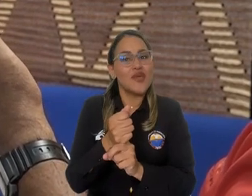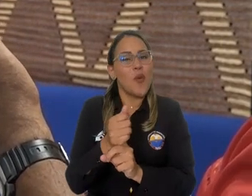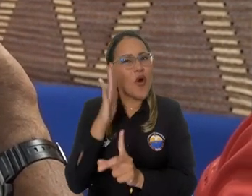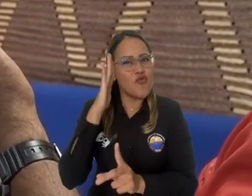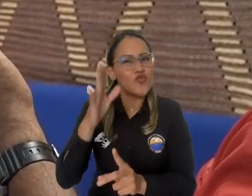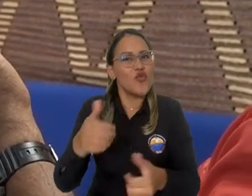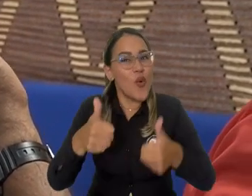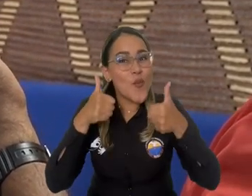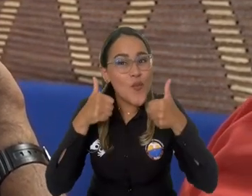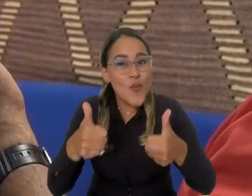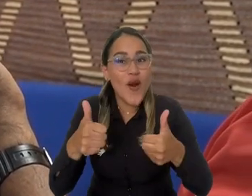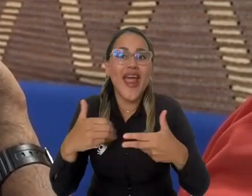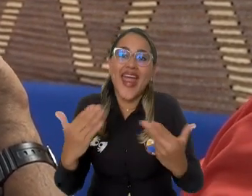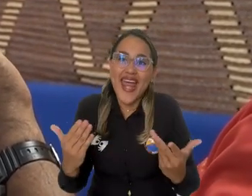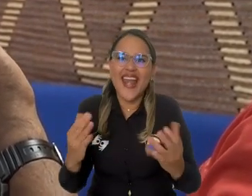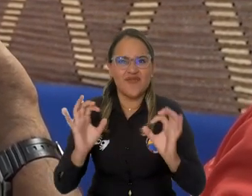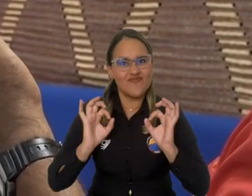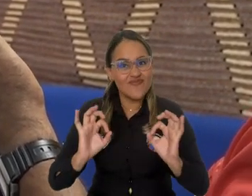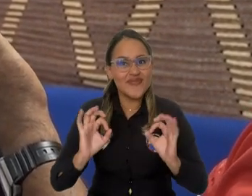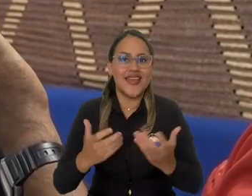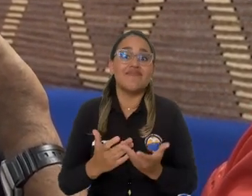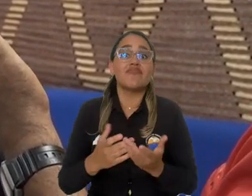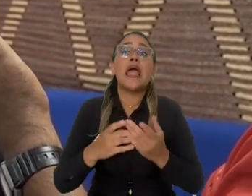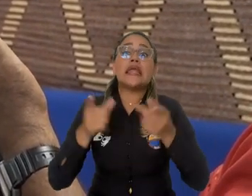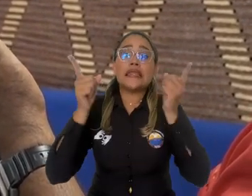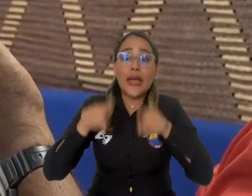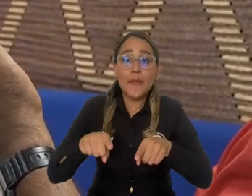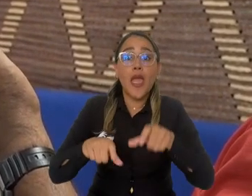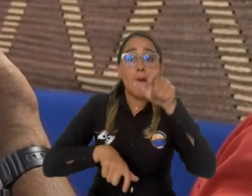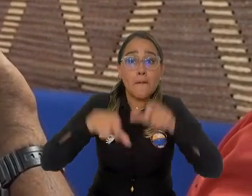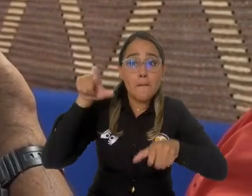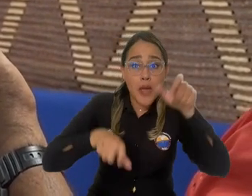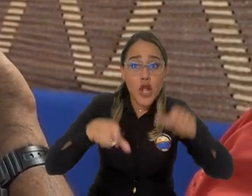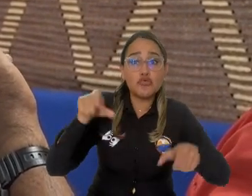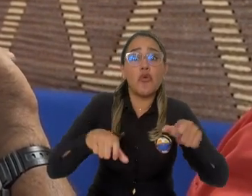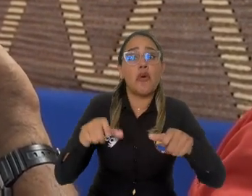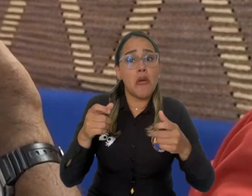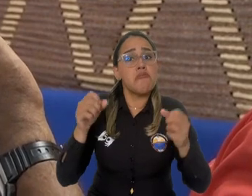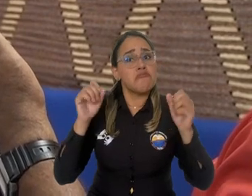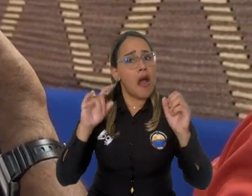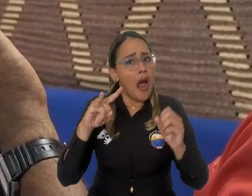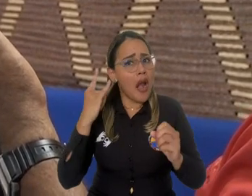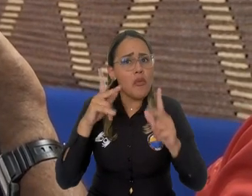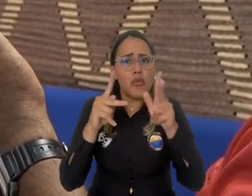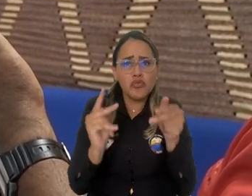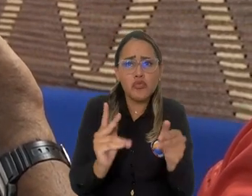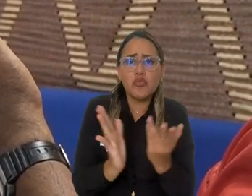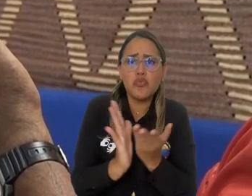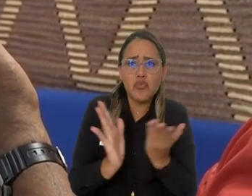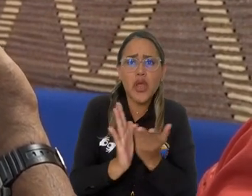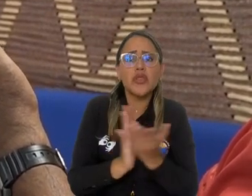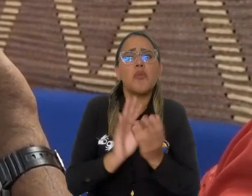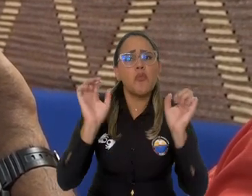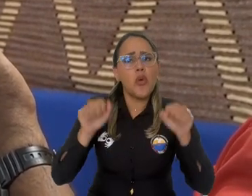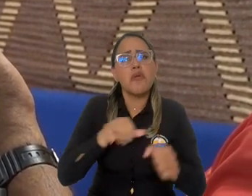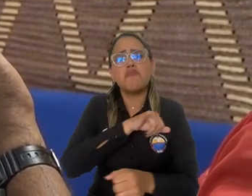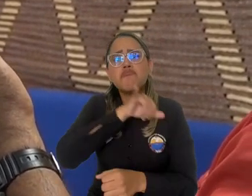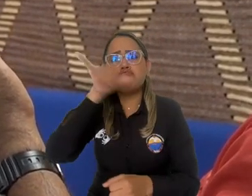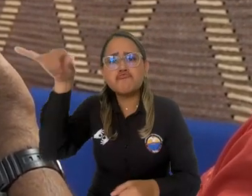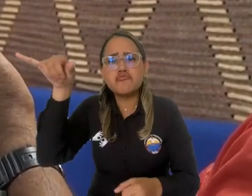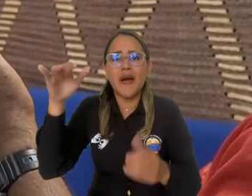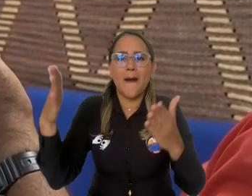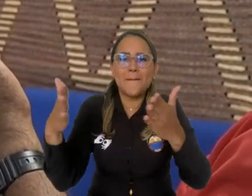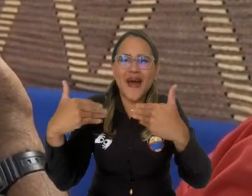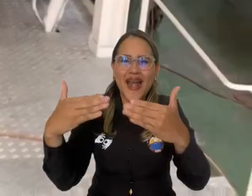muchos muchachos nuestros de Marino Costera vayan a Panamá, que está aquí a una hora de camino, a trabajar, a hacer las horas de simulación que